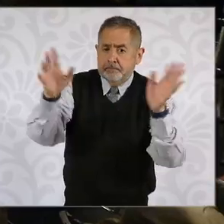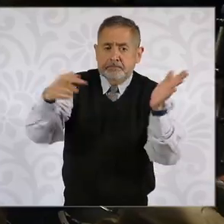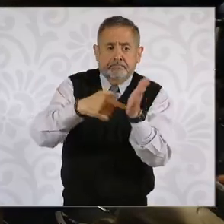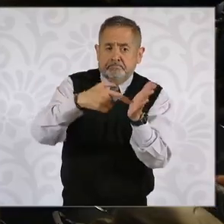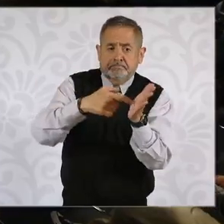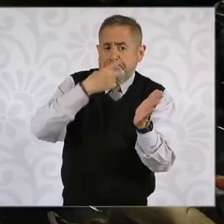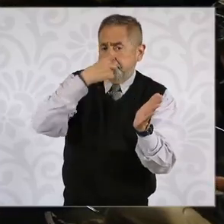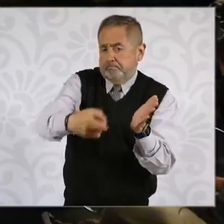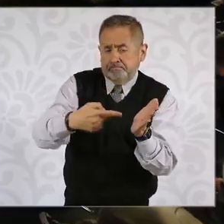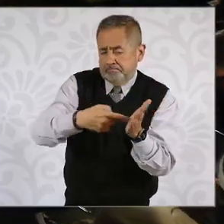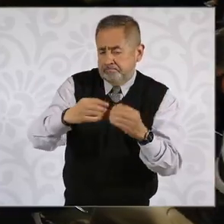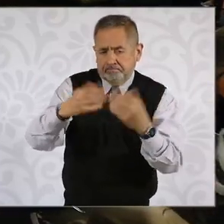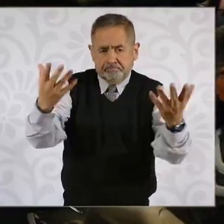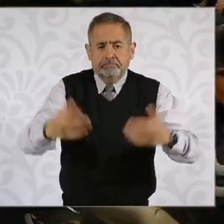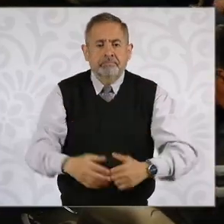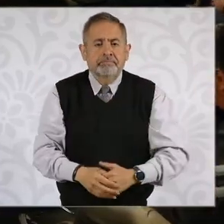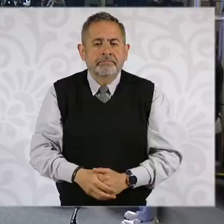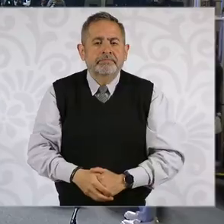Muchas gracias.